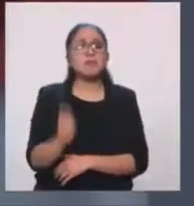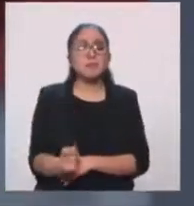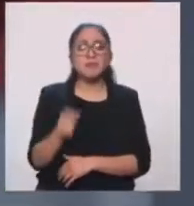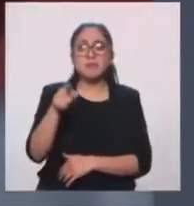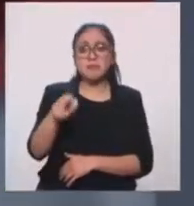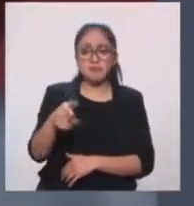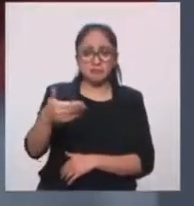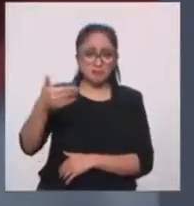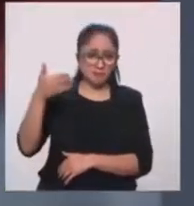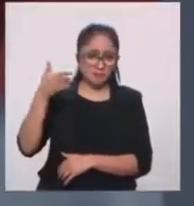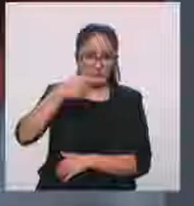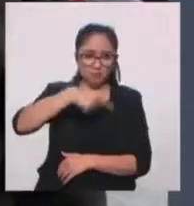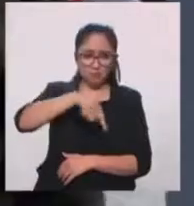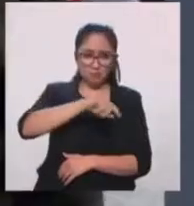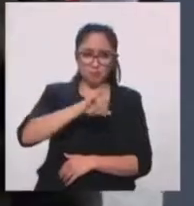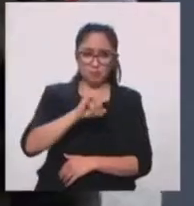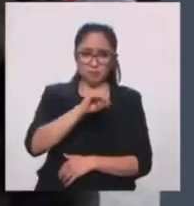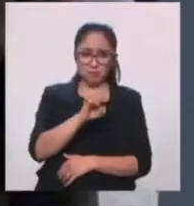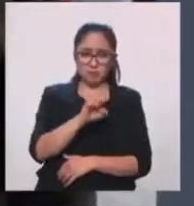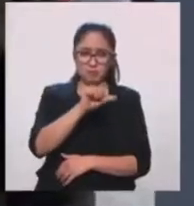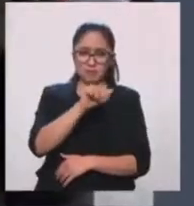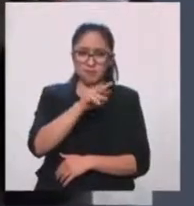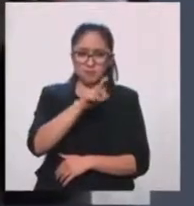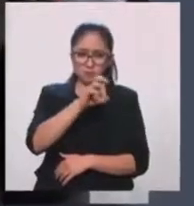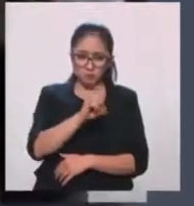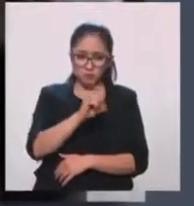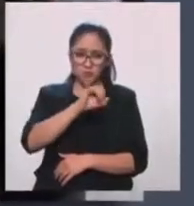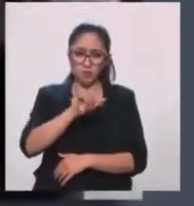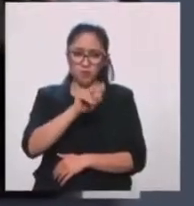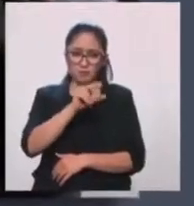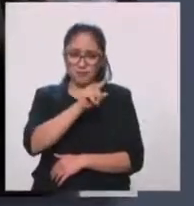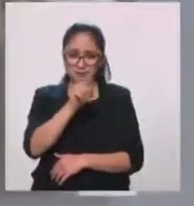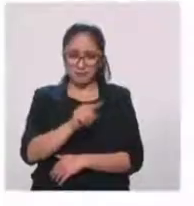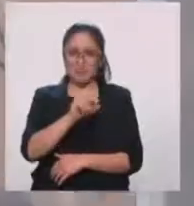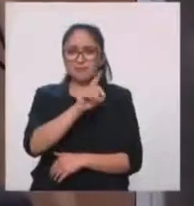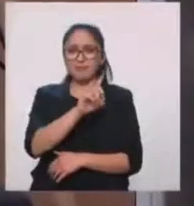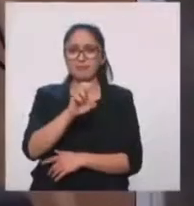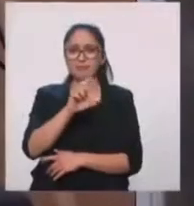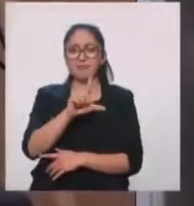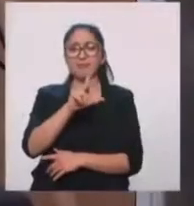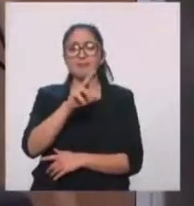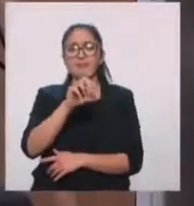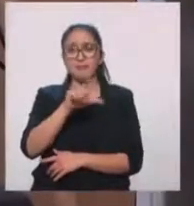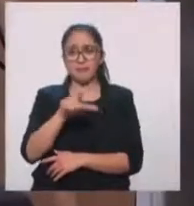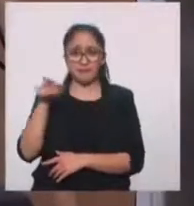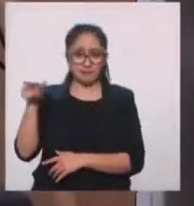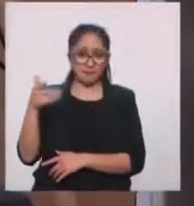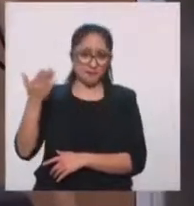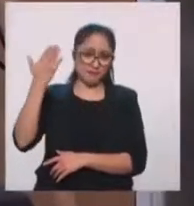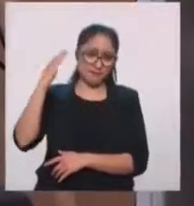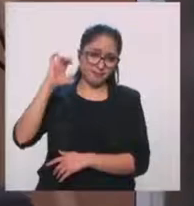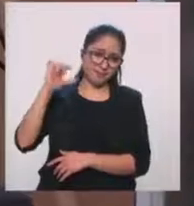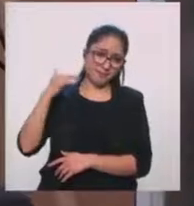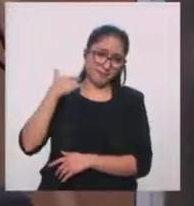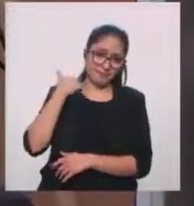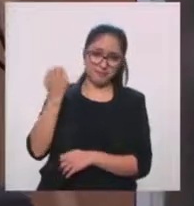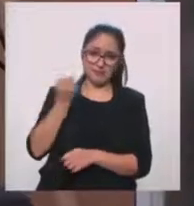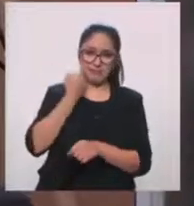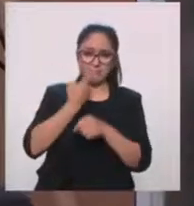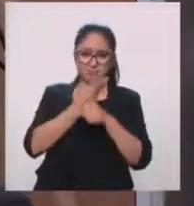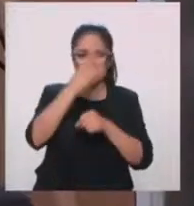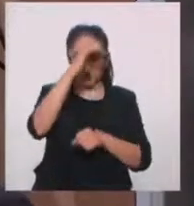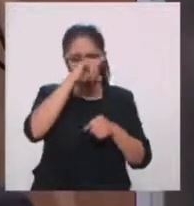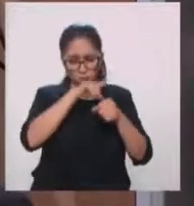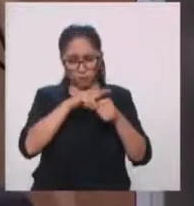hubo unas palabras por parte de José Alfonso Suárez del Real que él en su entonces era el exsecretario, ahora es exsecretario de Cultura, ahora es secretario de Gobernación.